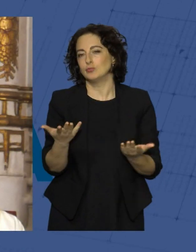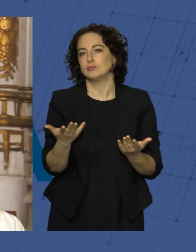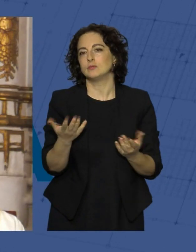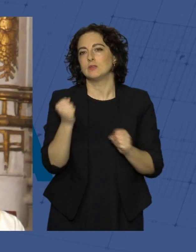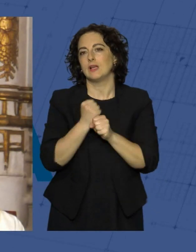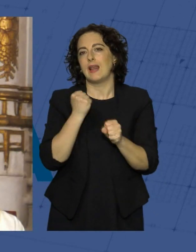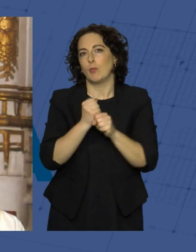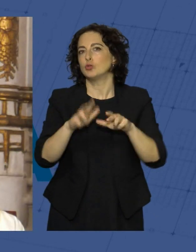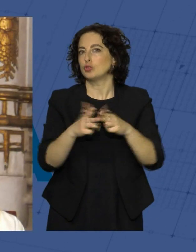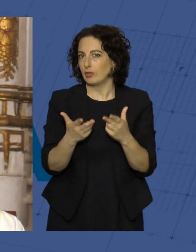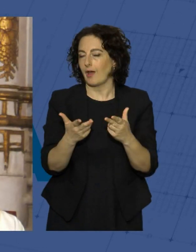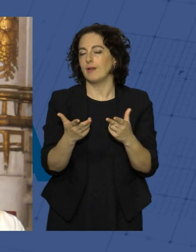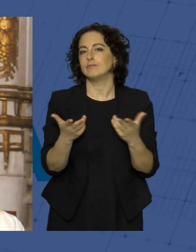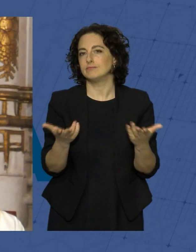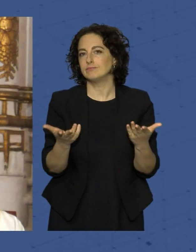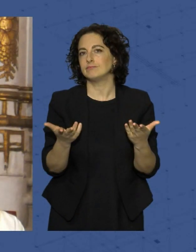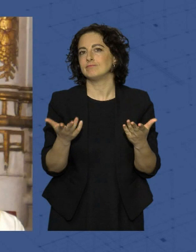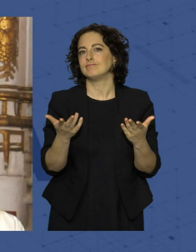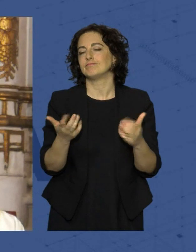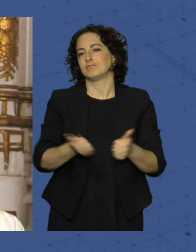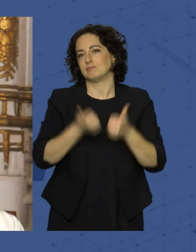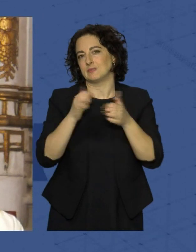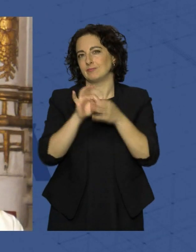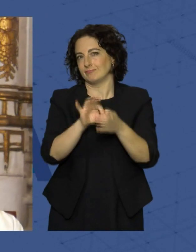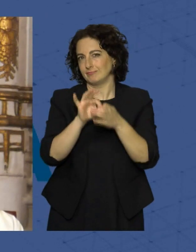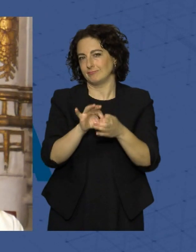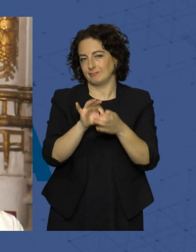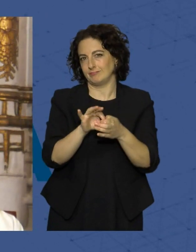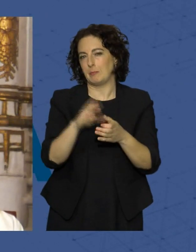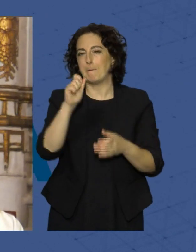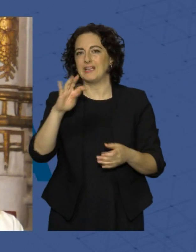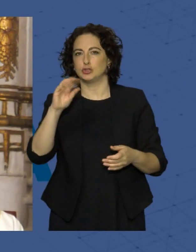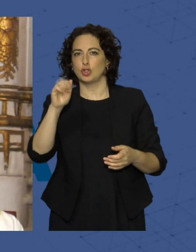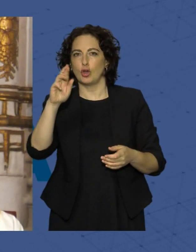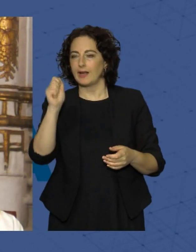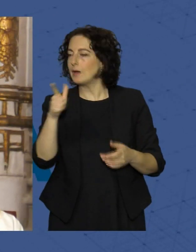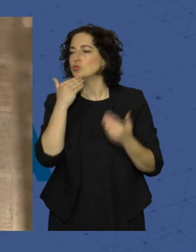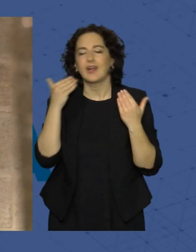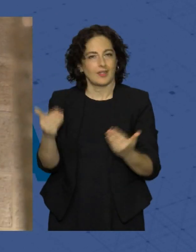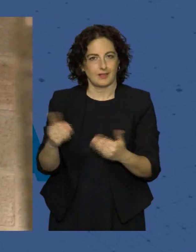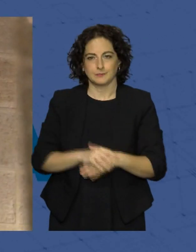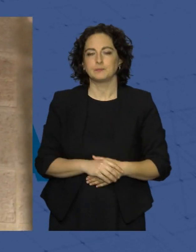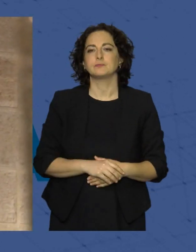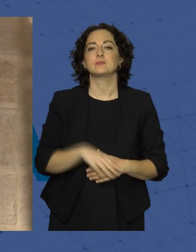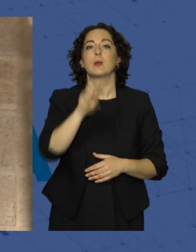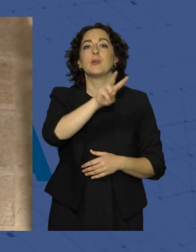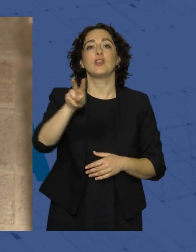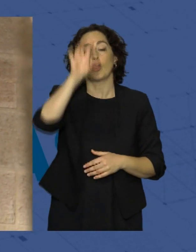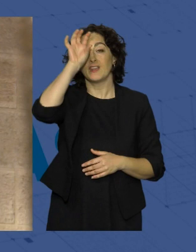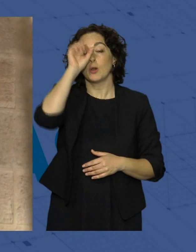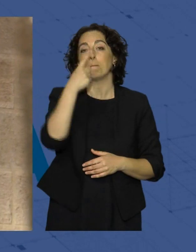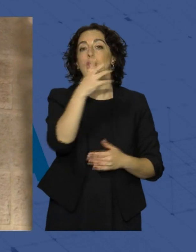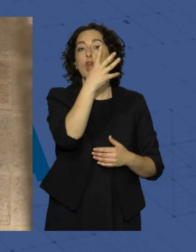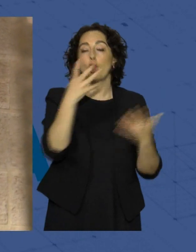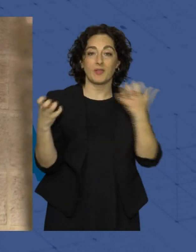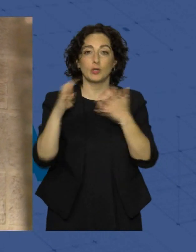social viene a intensificar los lazos con pastoral penitenciaria. Muchísimas gracias. El 22 de enero de 1948